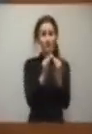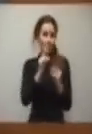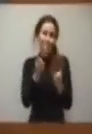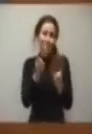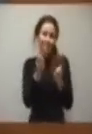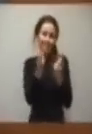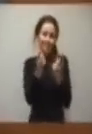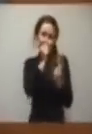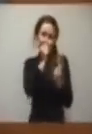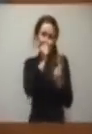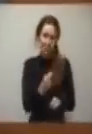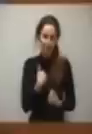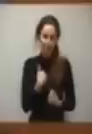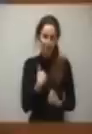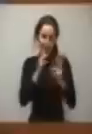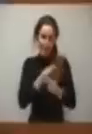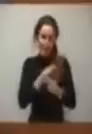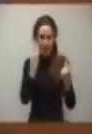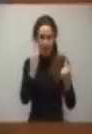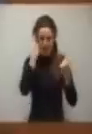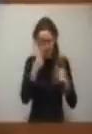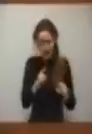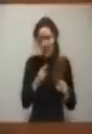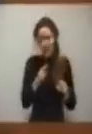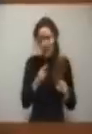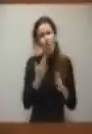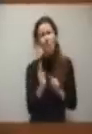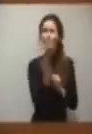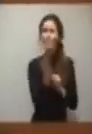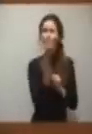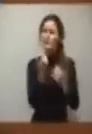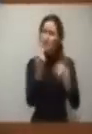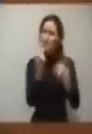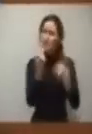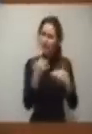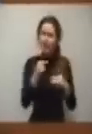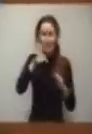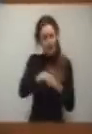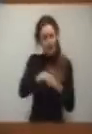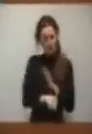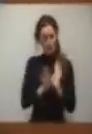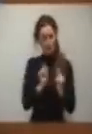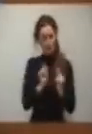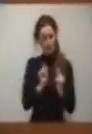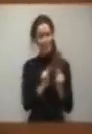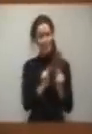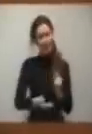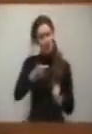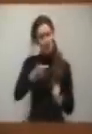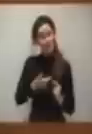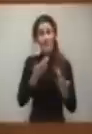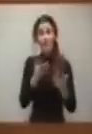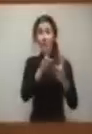interpelación de bastante calado, que además anticipa lo que será un debate muy importante. Pero, mire, sobre el asunto